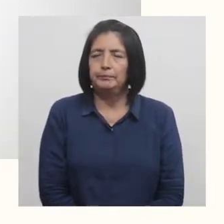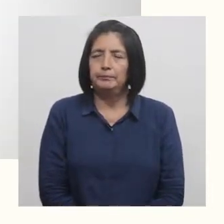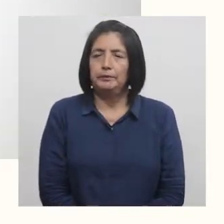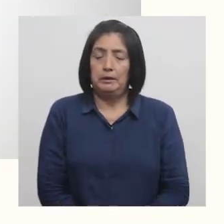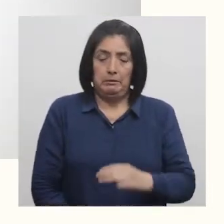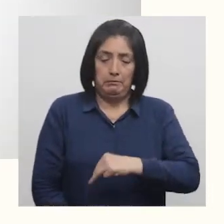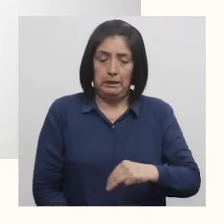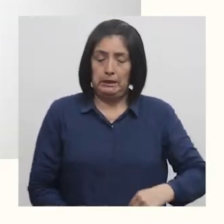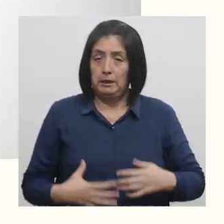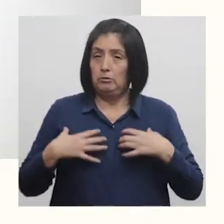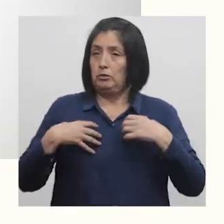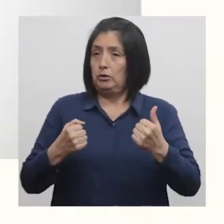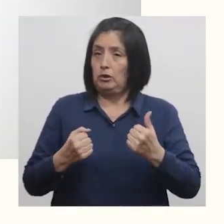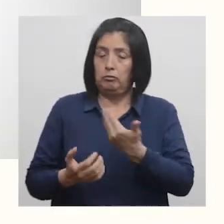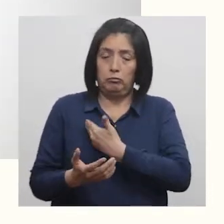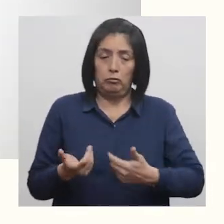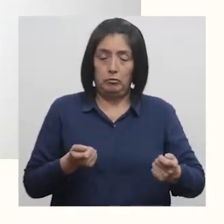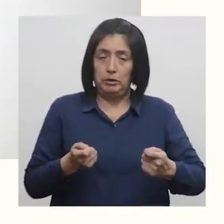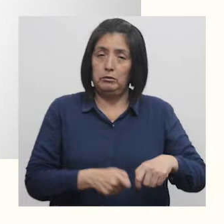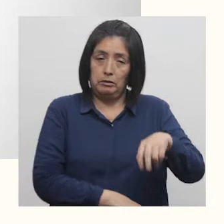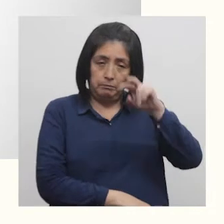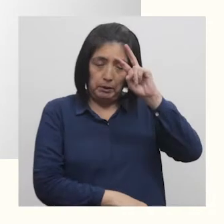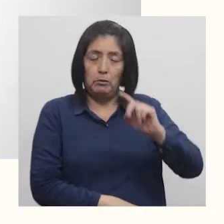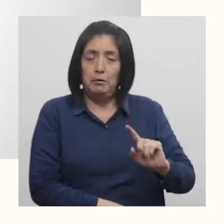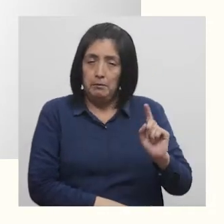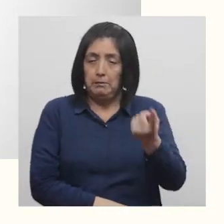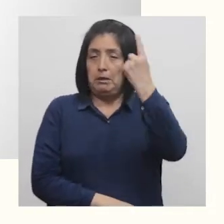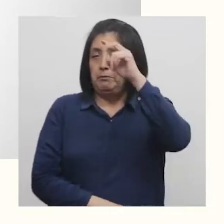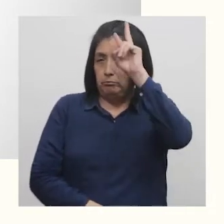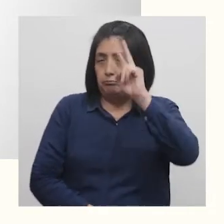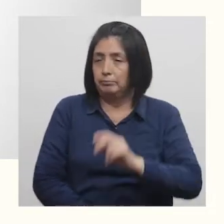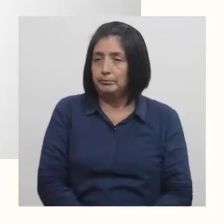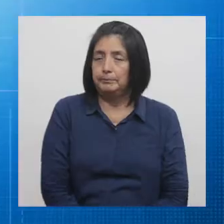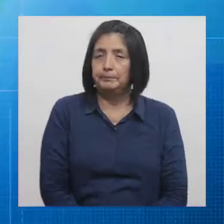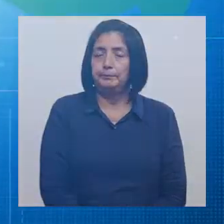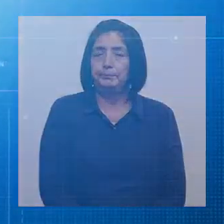Ministerio de Salud Gobierno del Perú El Perú primero